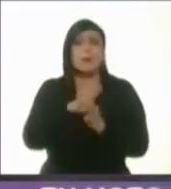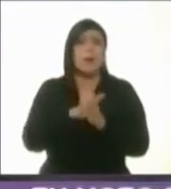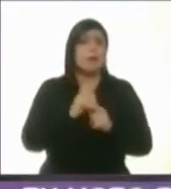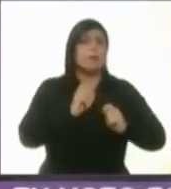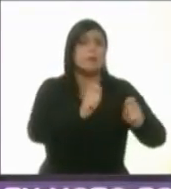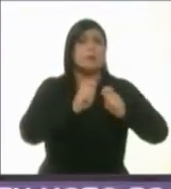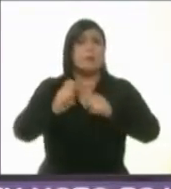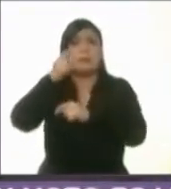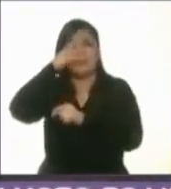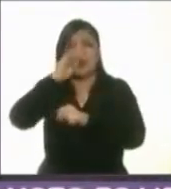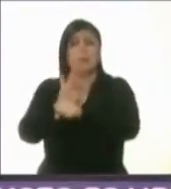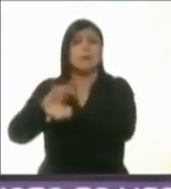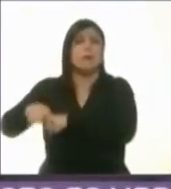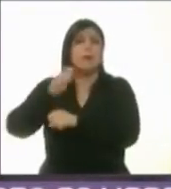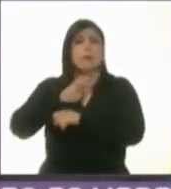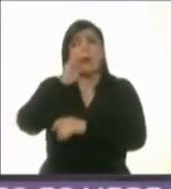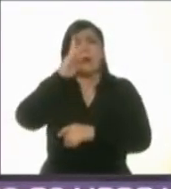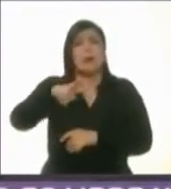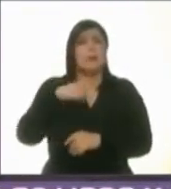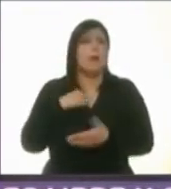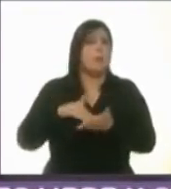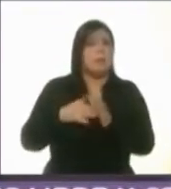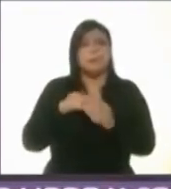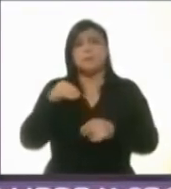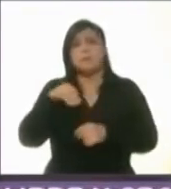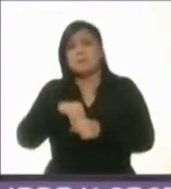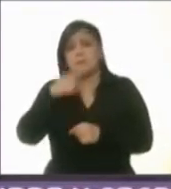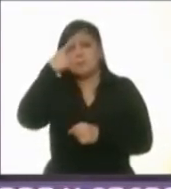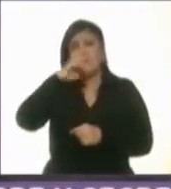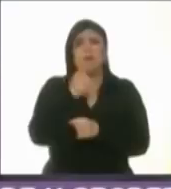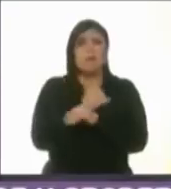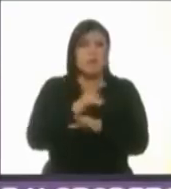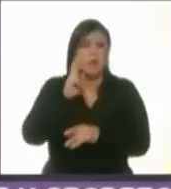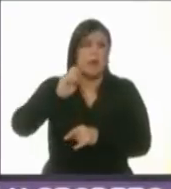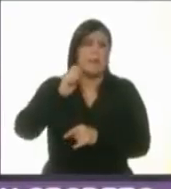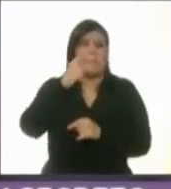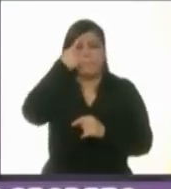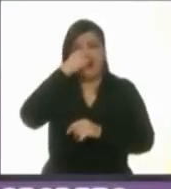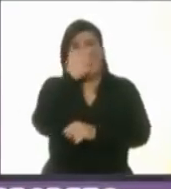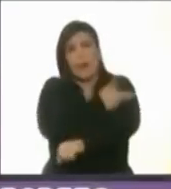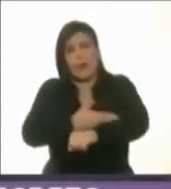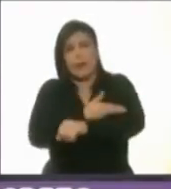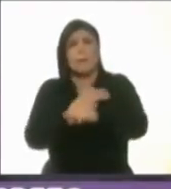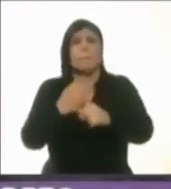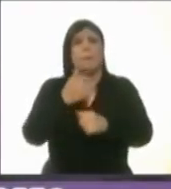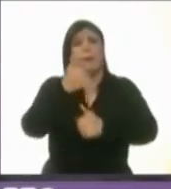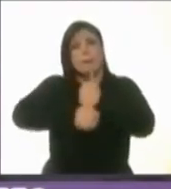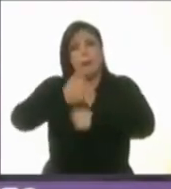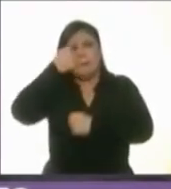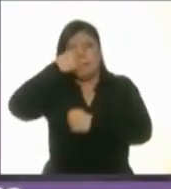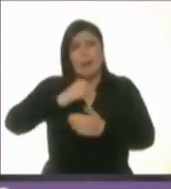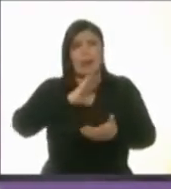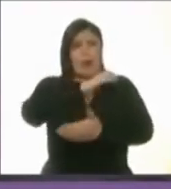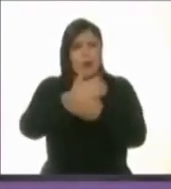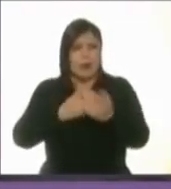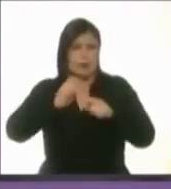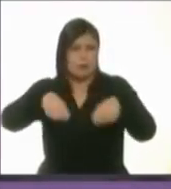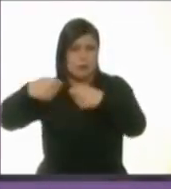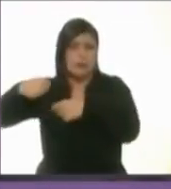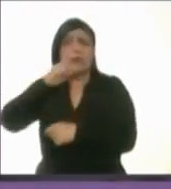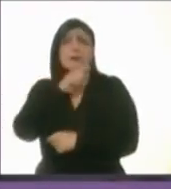protegiendo como secreto bancario todo lo que es la información y las licitaciones. Se ratificarán los convenios de